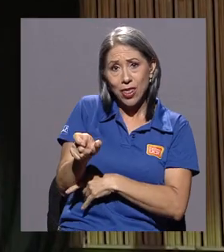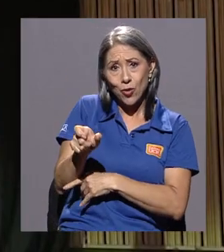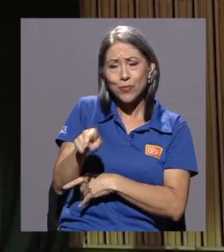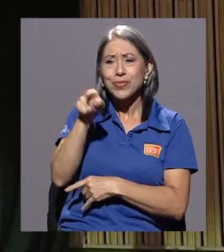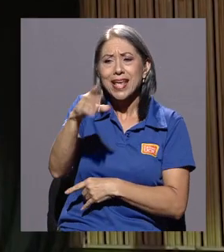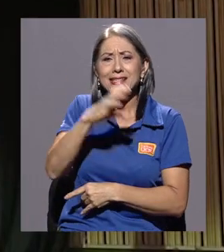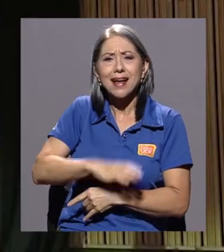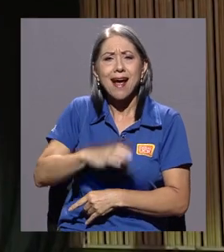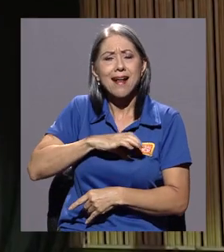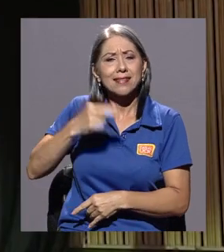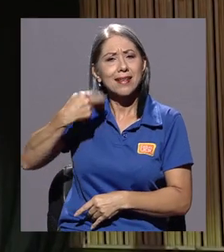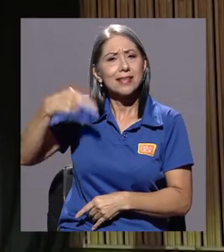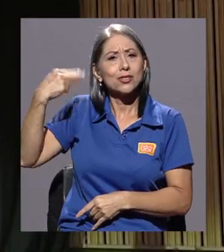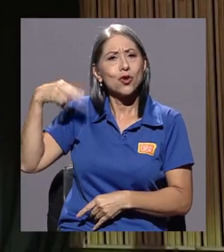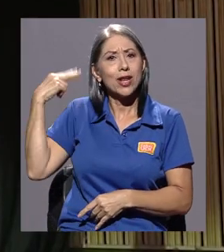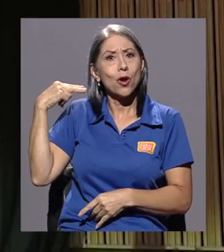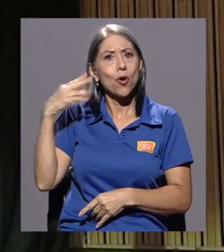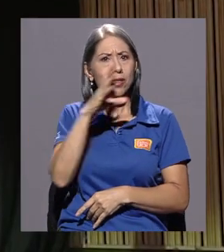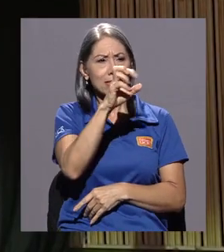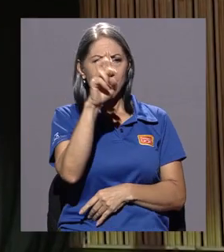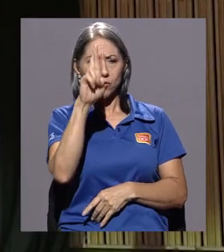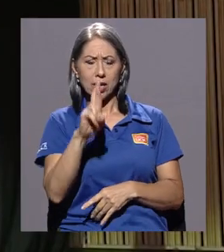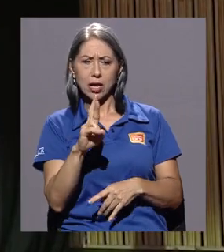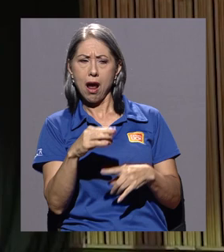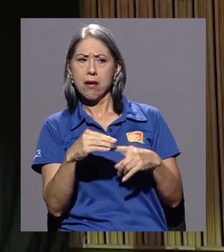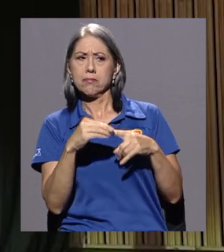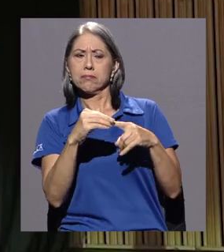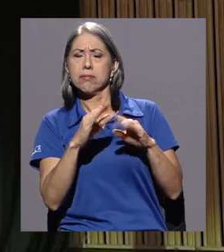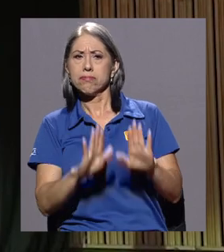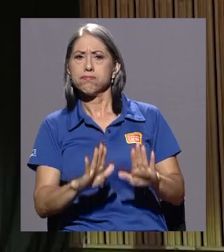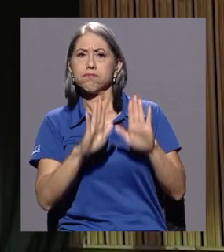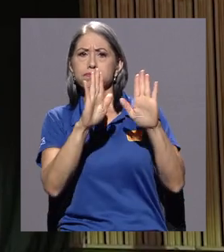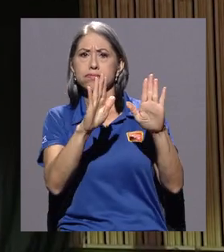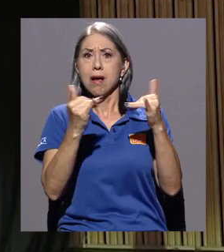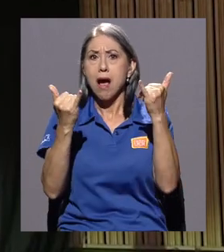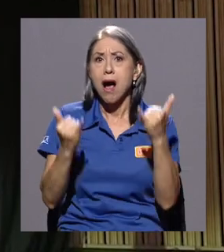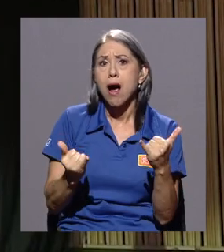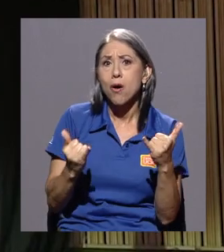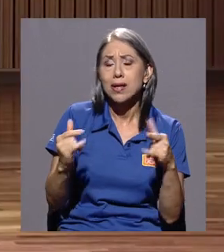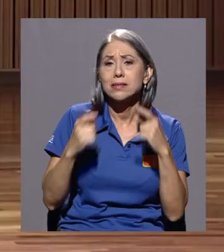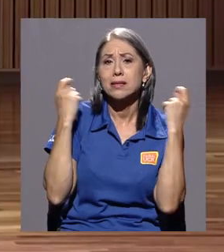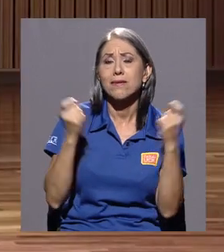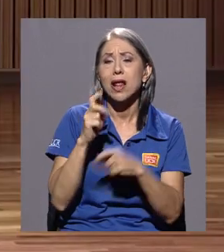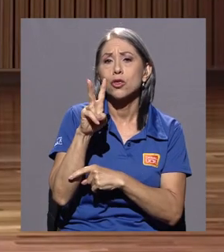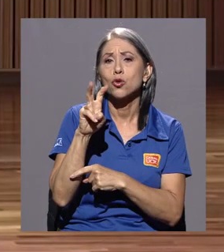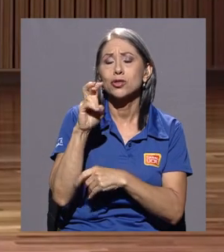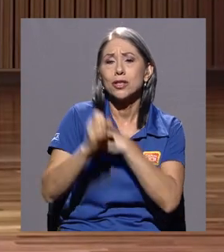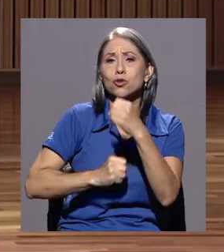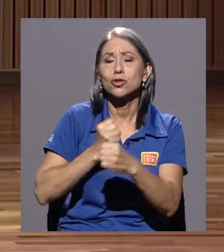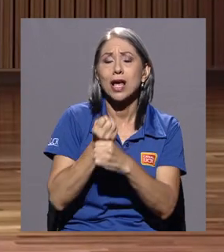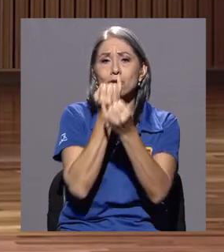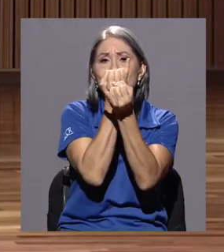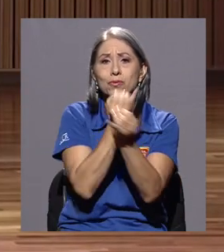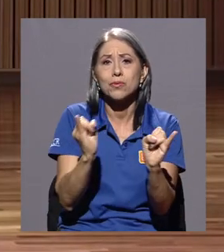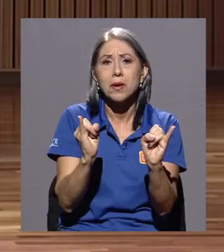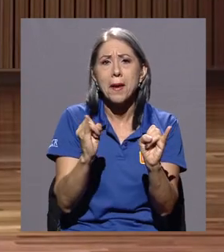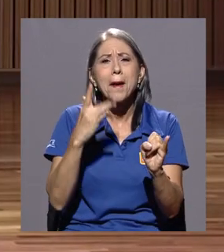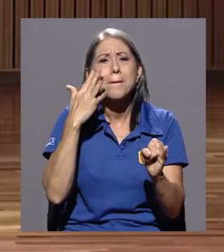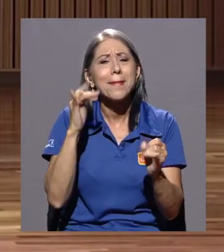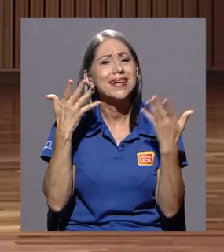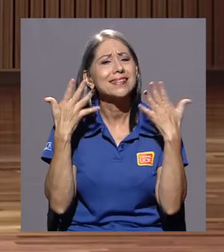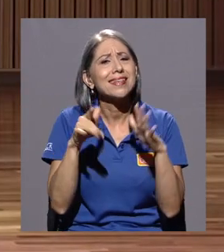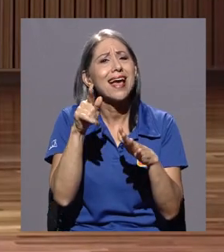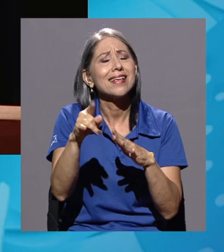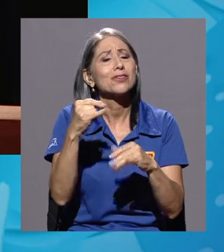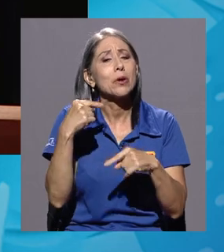ese carácter histórico de excepcionalidad costarricense bicentenaria parece entonces estar llegando a